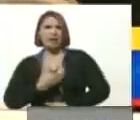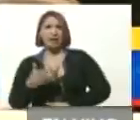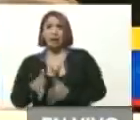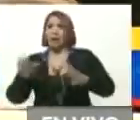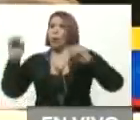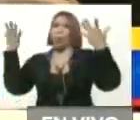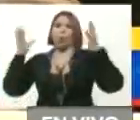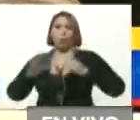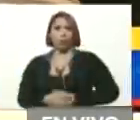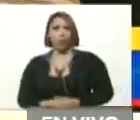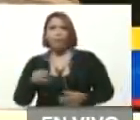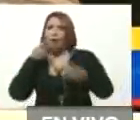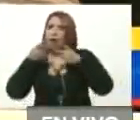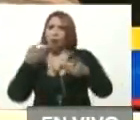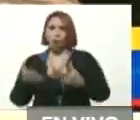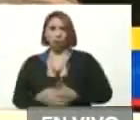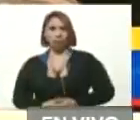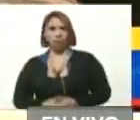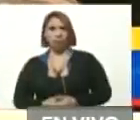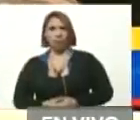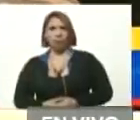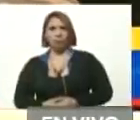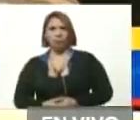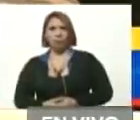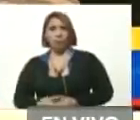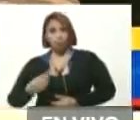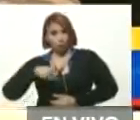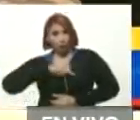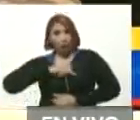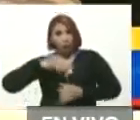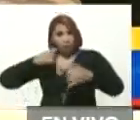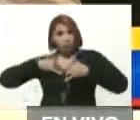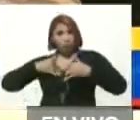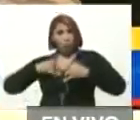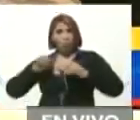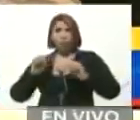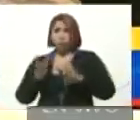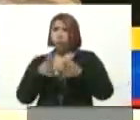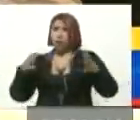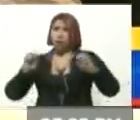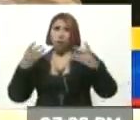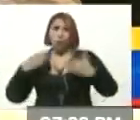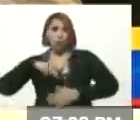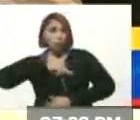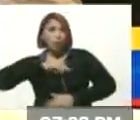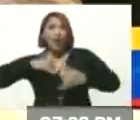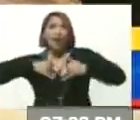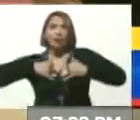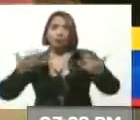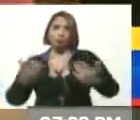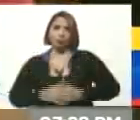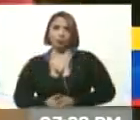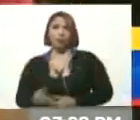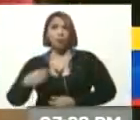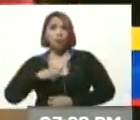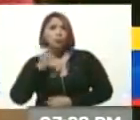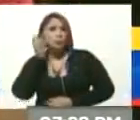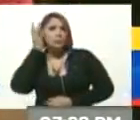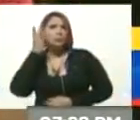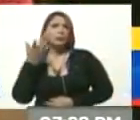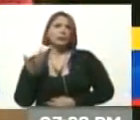logro del diálogo, gran logro nuestro. Un logro nuestro. Los sacamos del